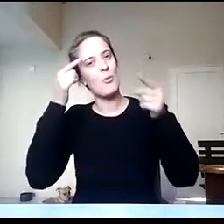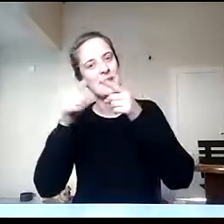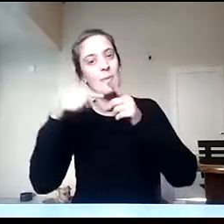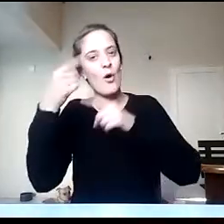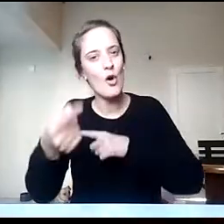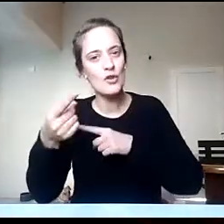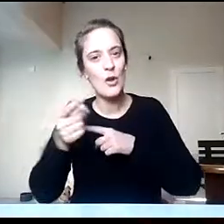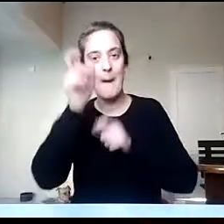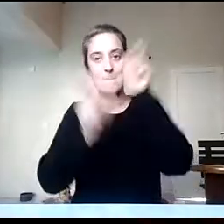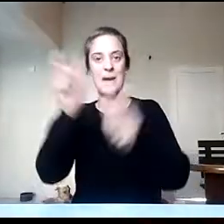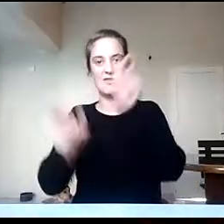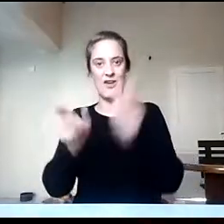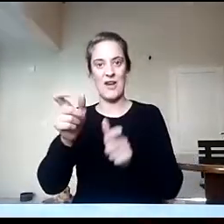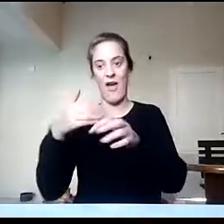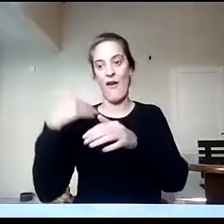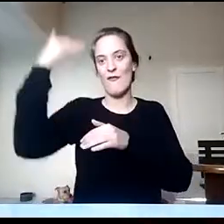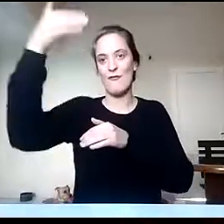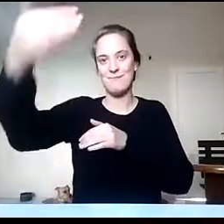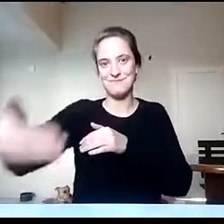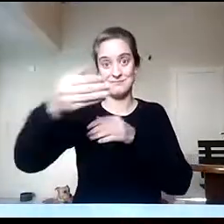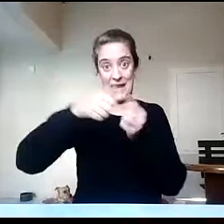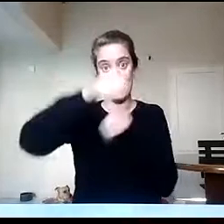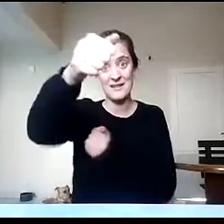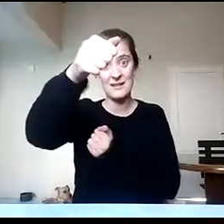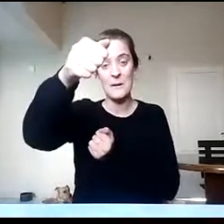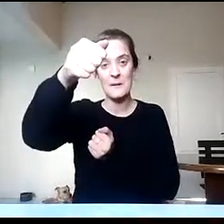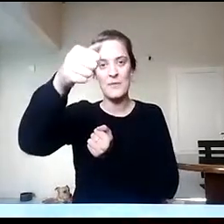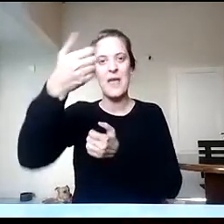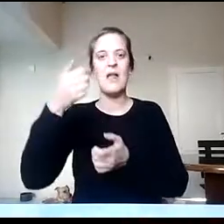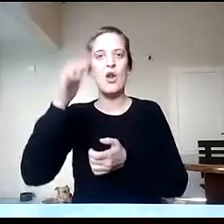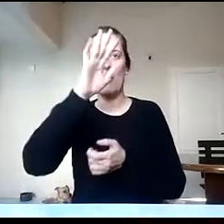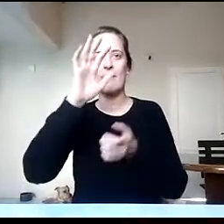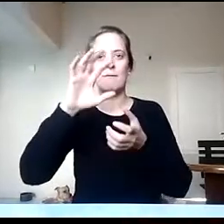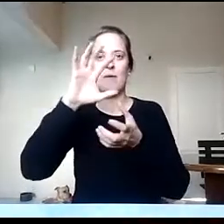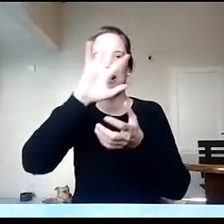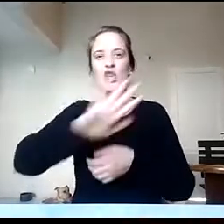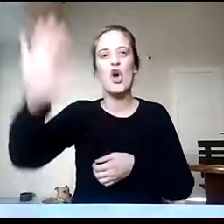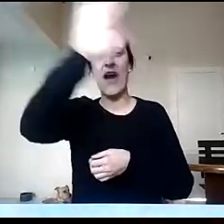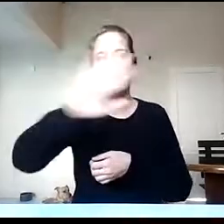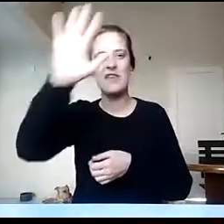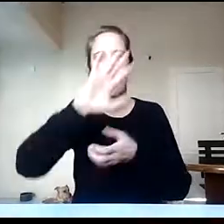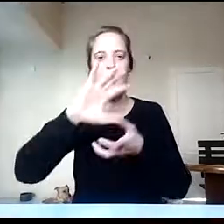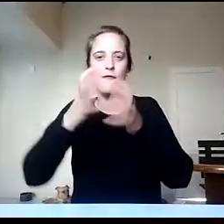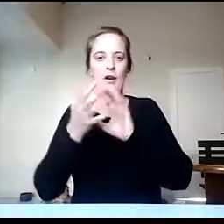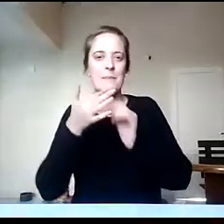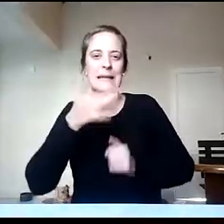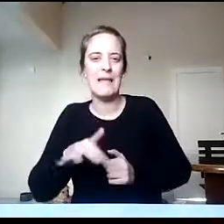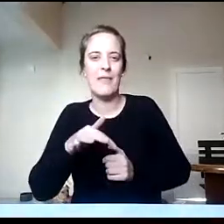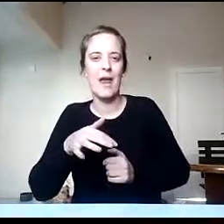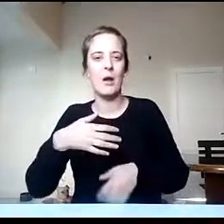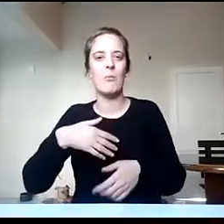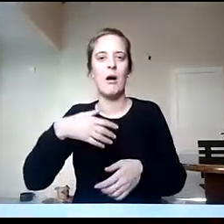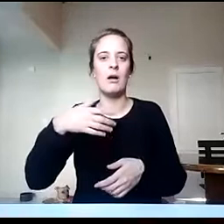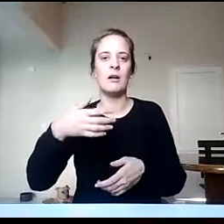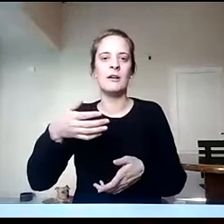visión renovada de la geografía. Que no se mantenga esa visión tradicional de la geografía donde se pone mucho énfasis tal vez en